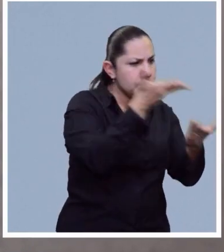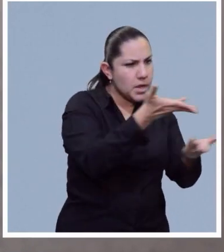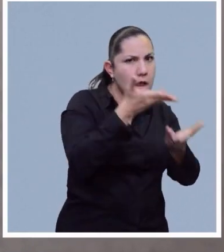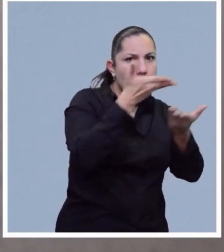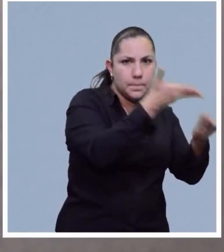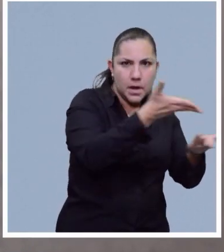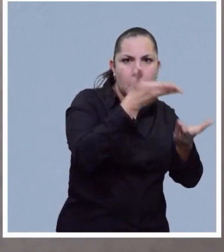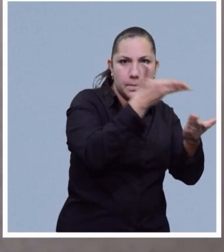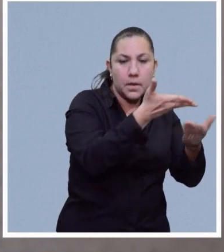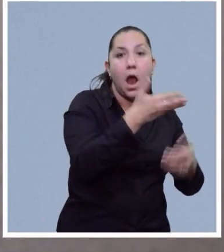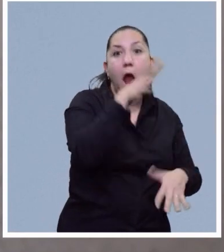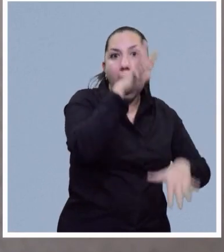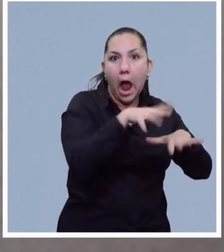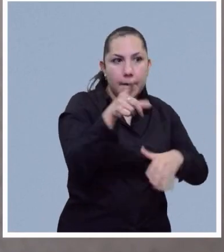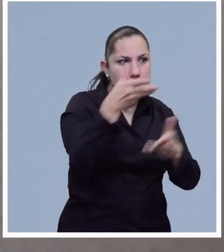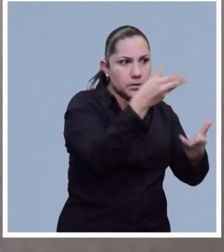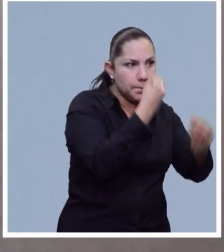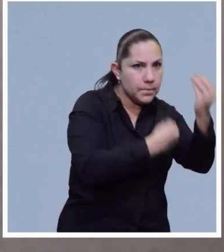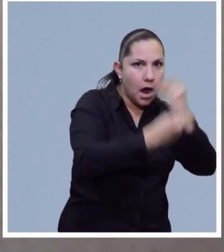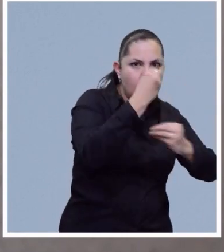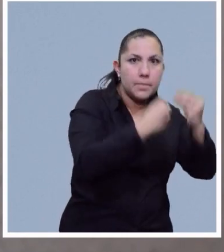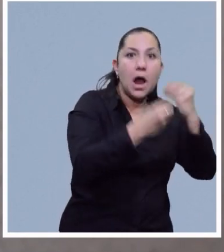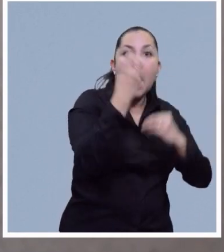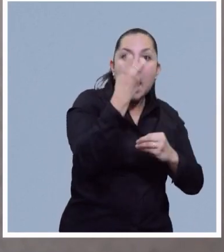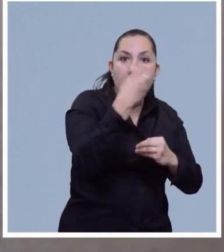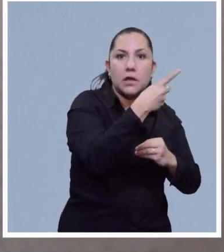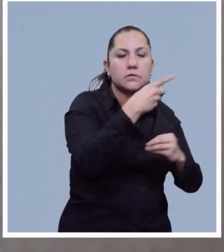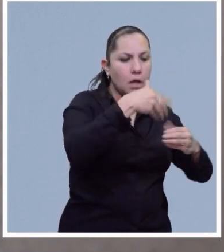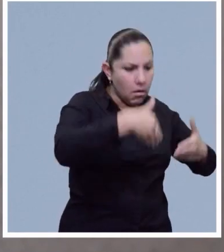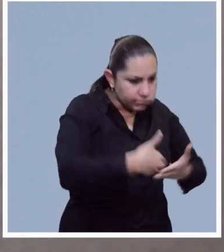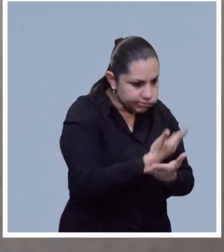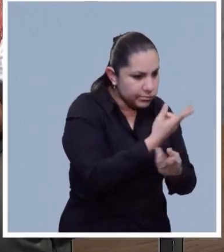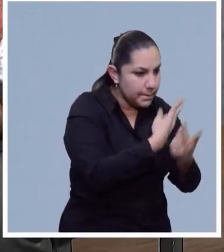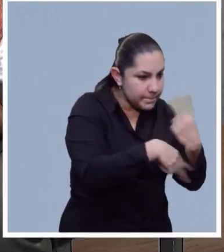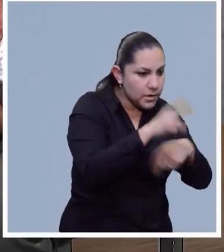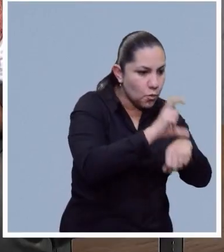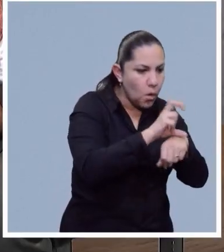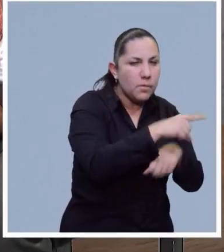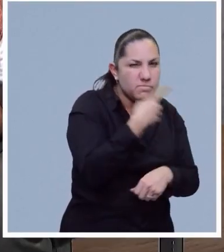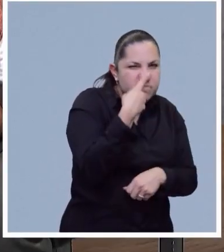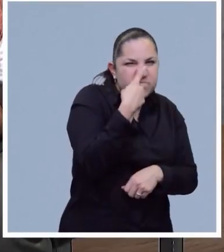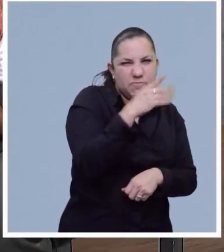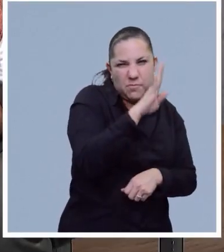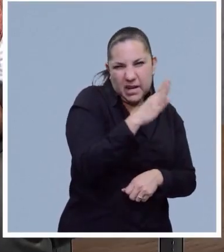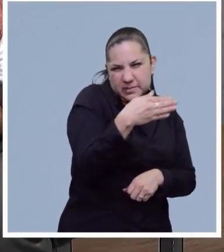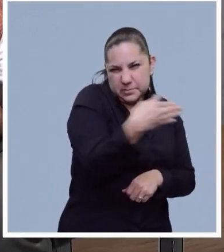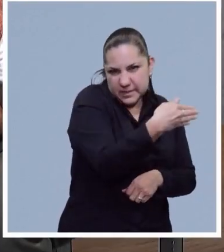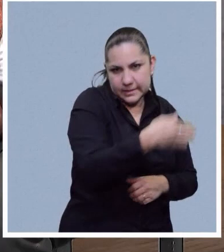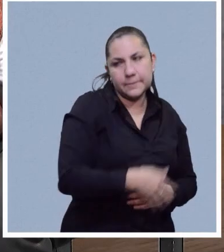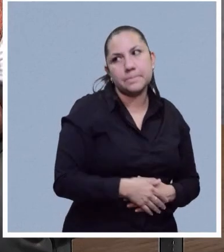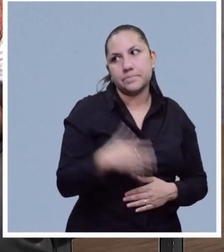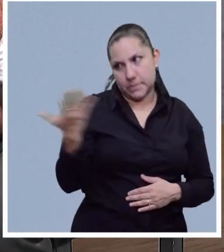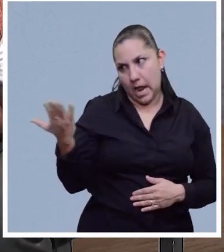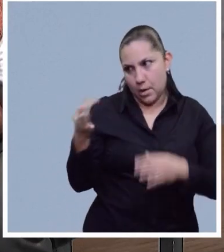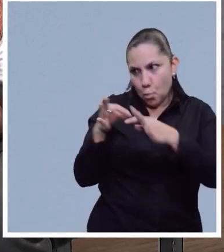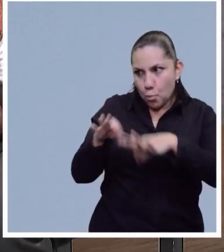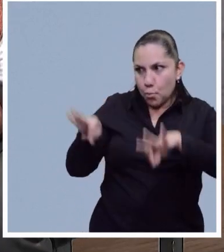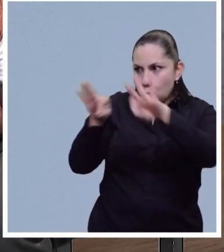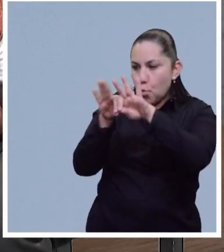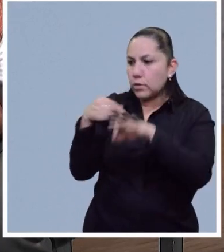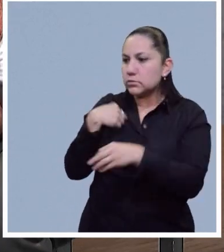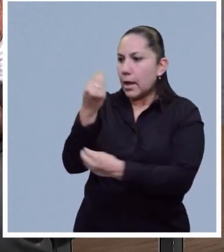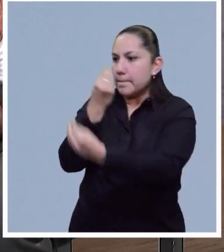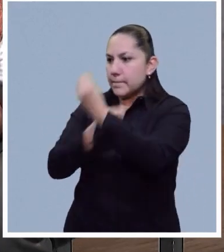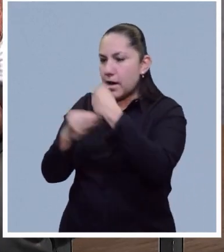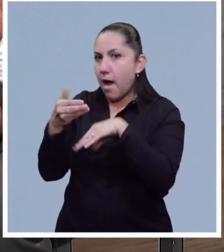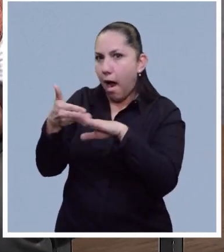le meten mucha anchoveta, pues el huevo sabe a pescado. Pues hay que tener, creo que mucho cuidado y detalle también, observar, ¿no? Que el huevo esté bien antes de